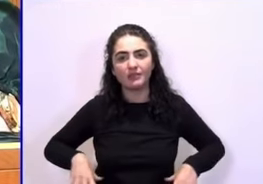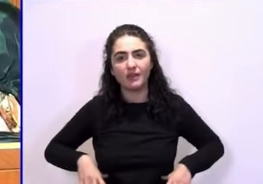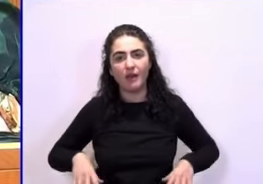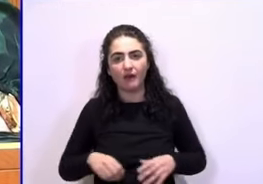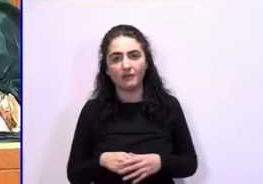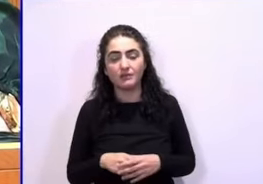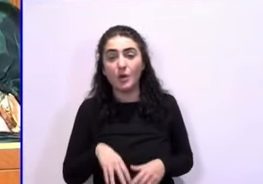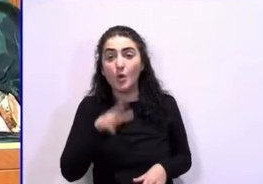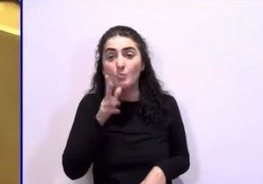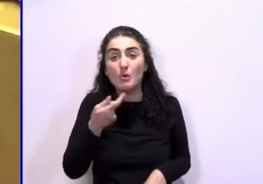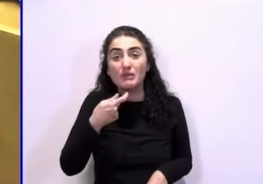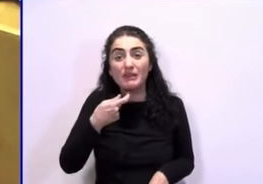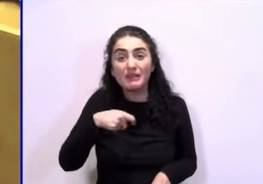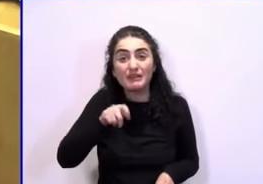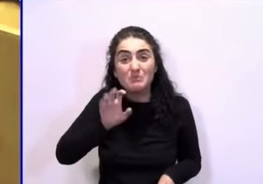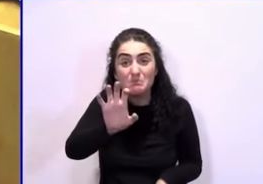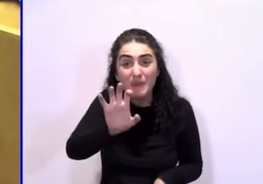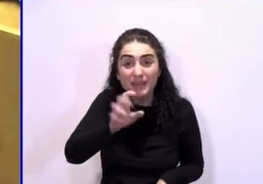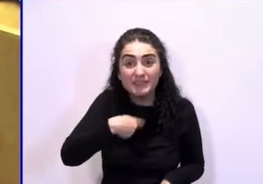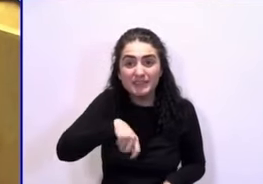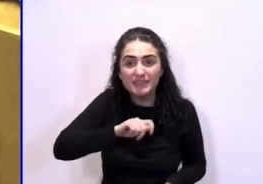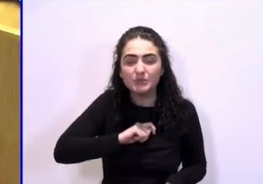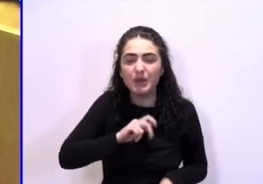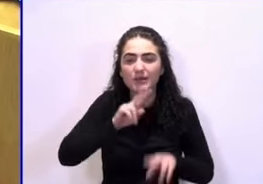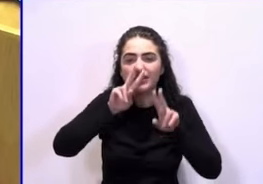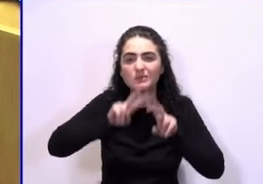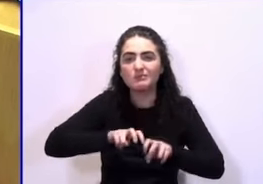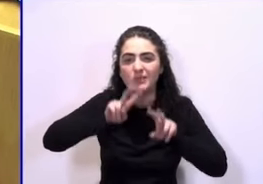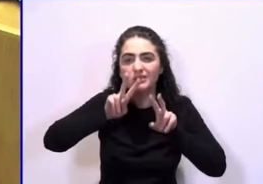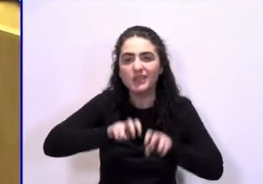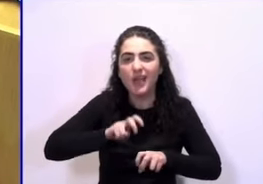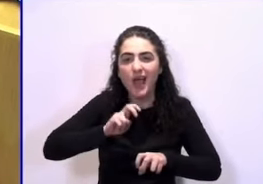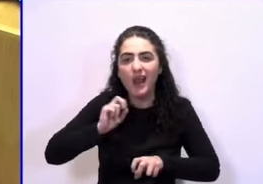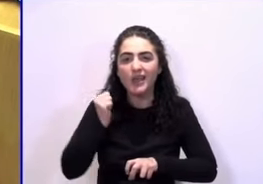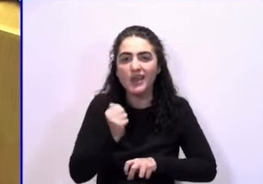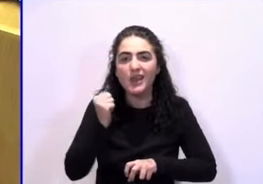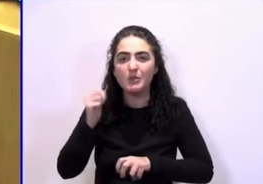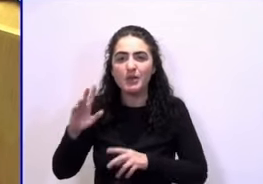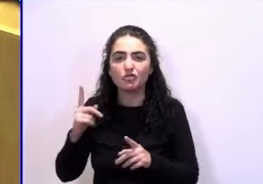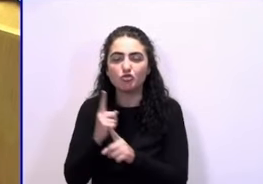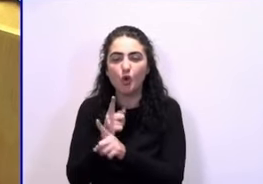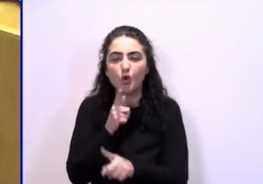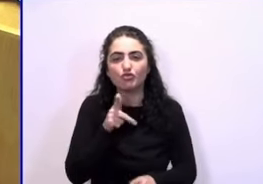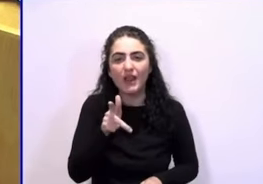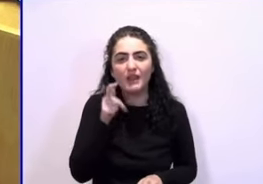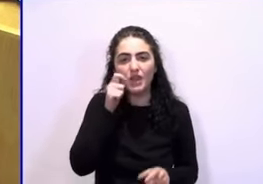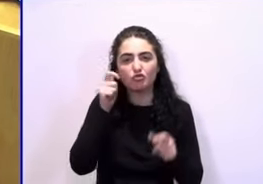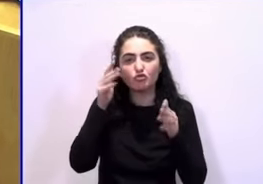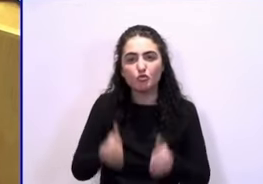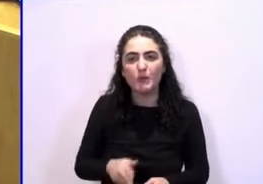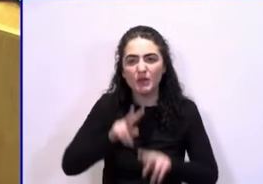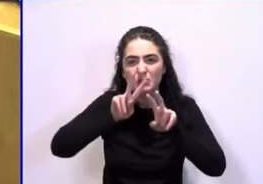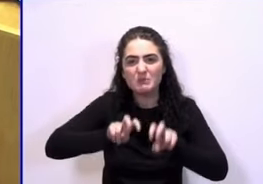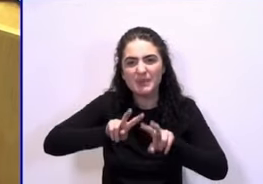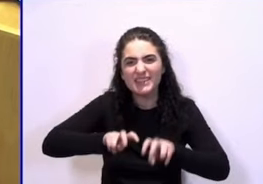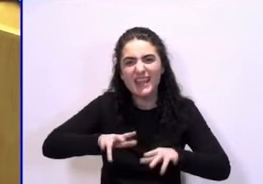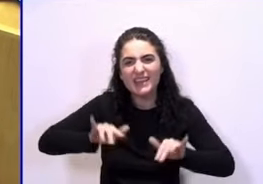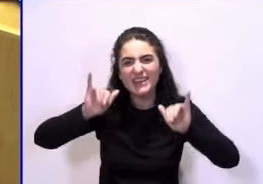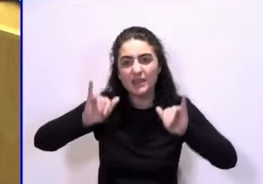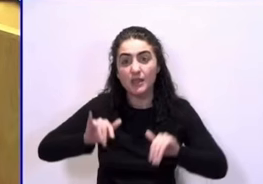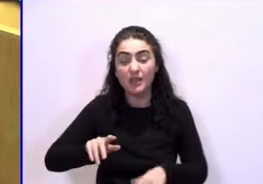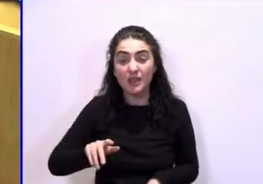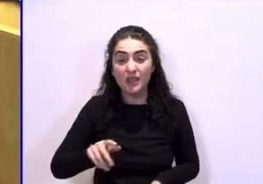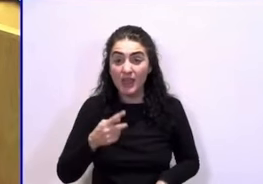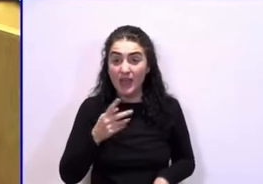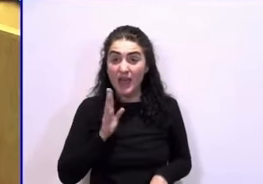Porque en este país ni tan siquiera se investigan los crímenes contra los derechos humanos ocurridos. Y esto no lo digo yo.